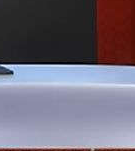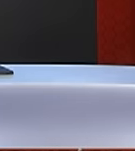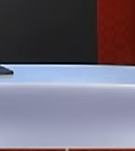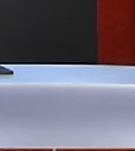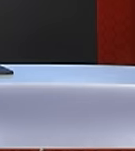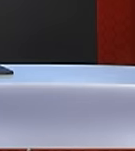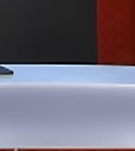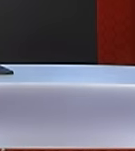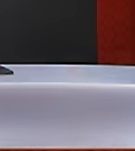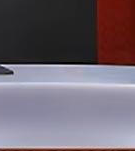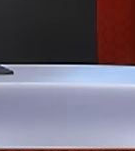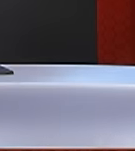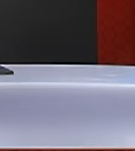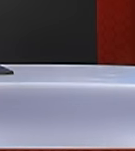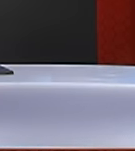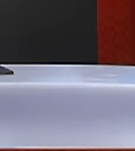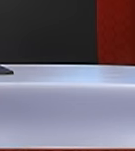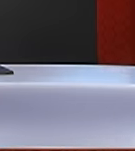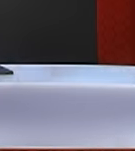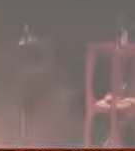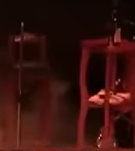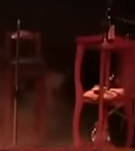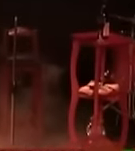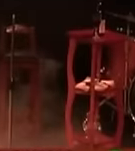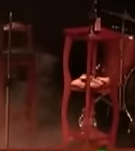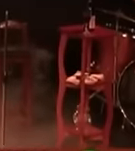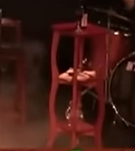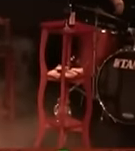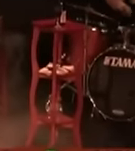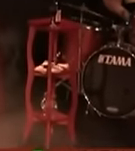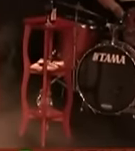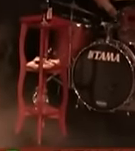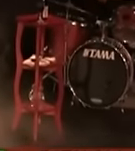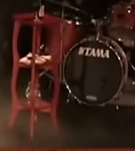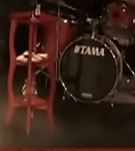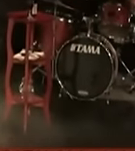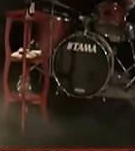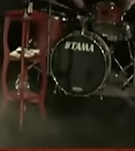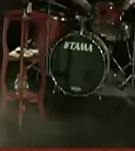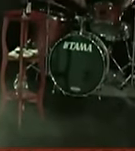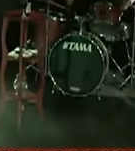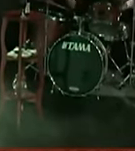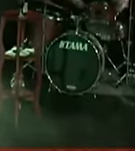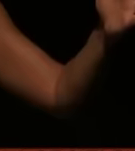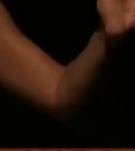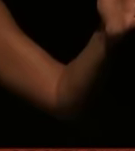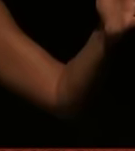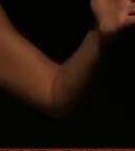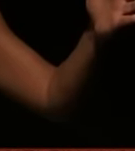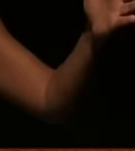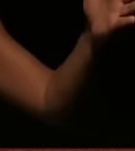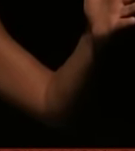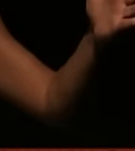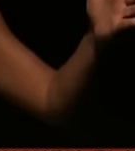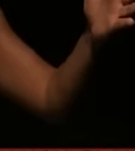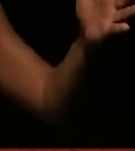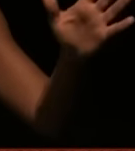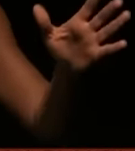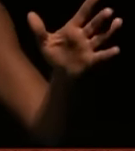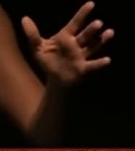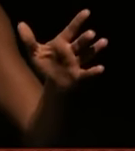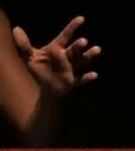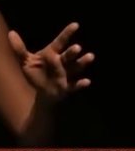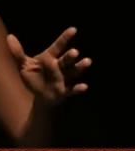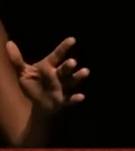En el foro La Gruta del Centro Cultural Helénico se estrenó Angelique obra que inaugura el ciclo Tiempo de Cabaret La puesta en escena es